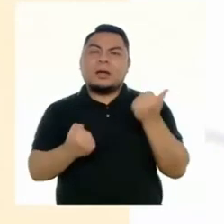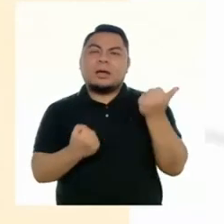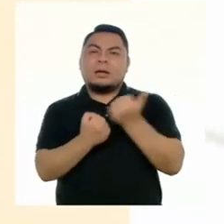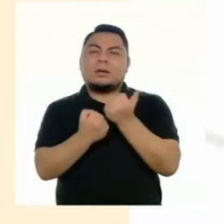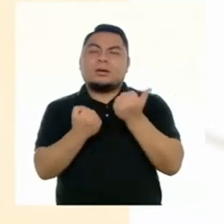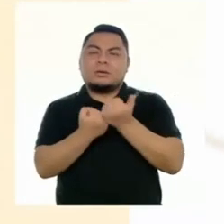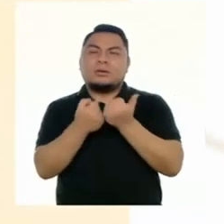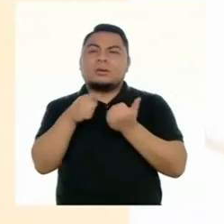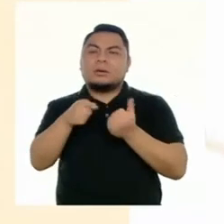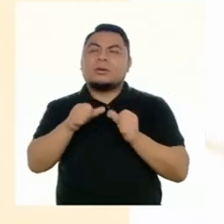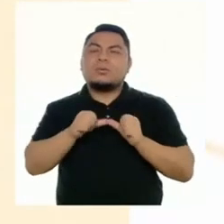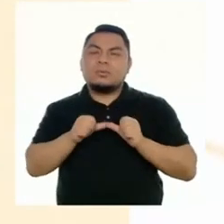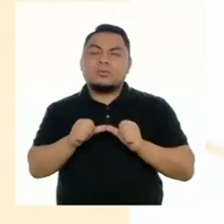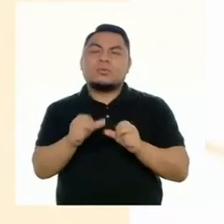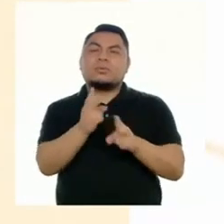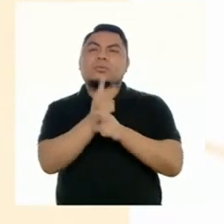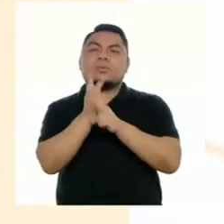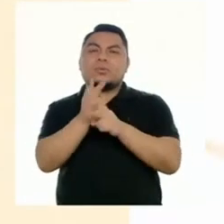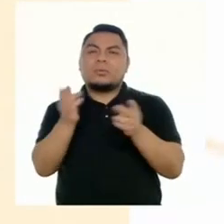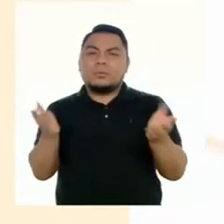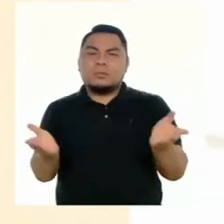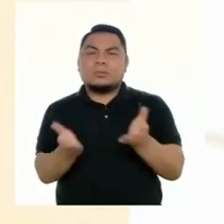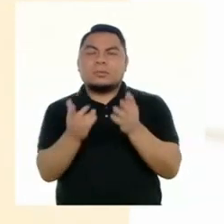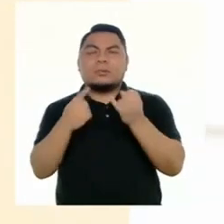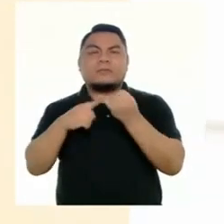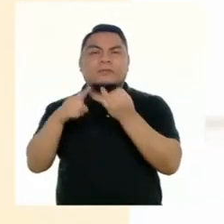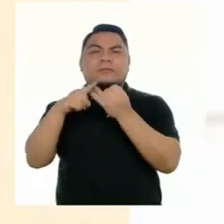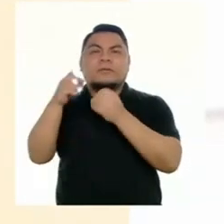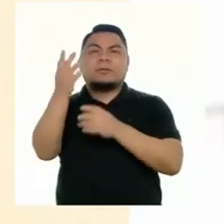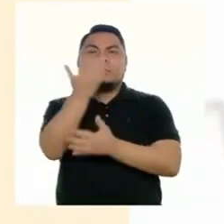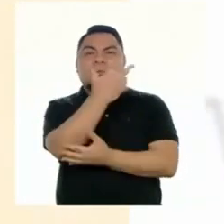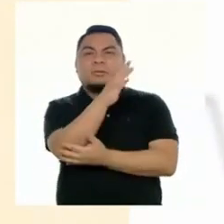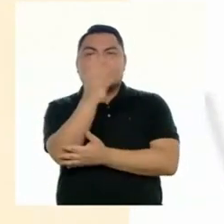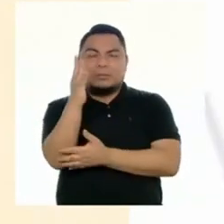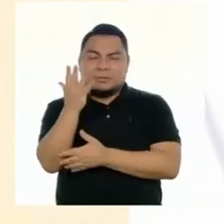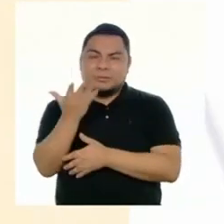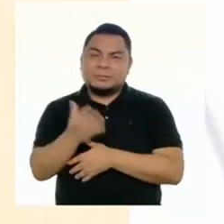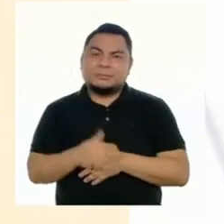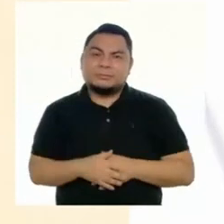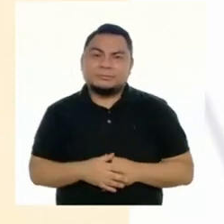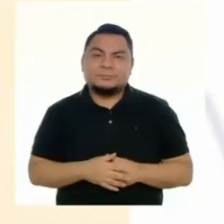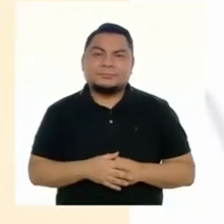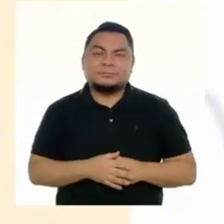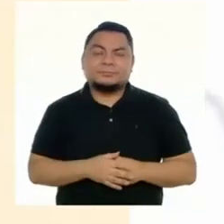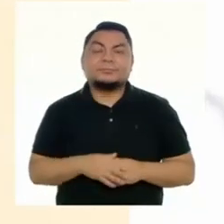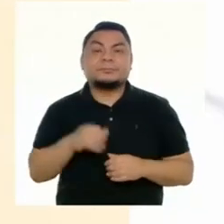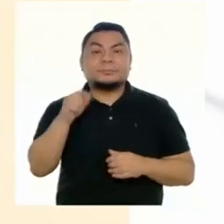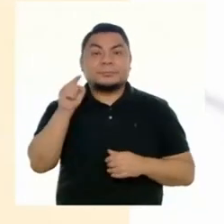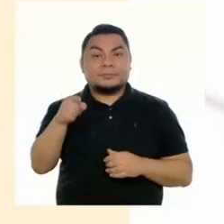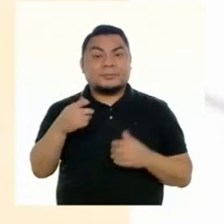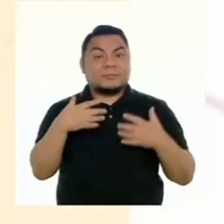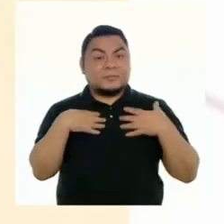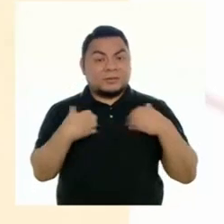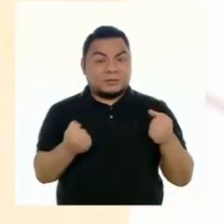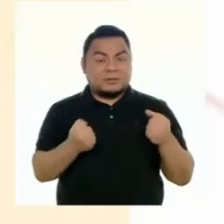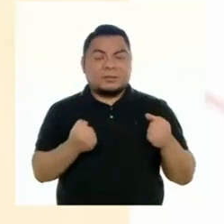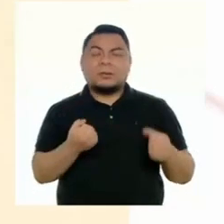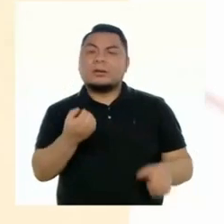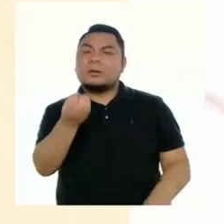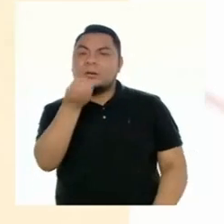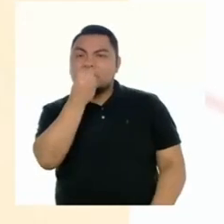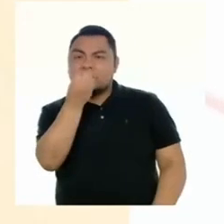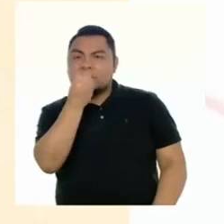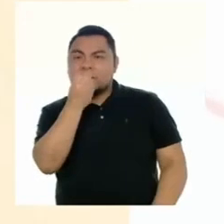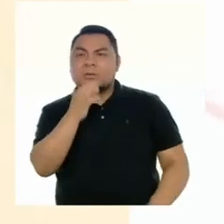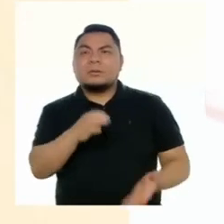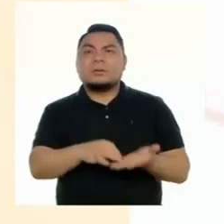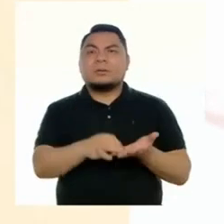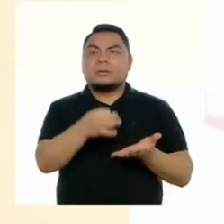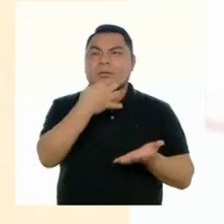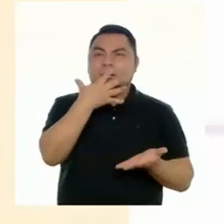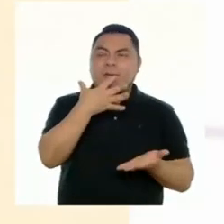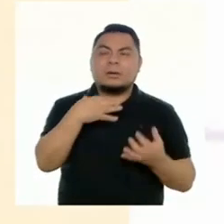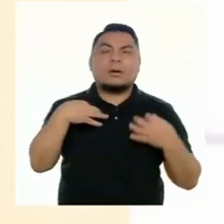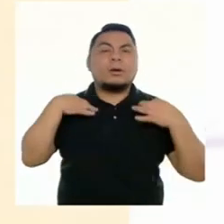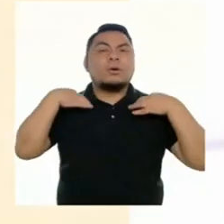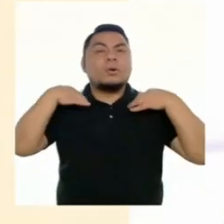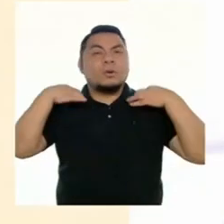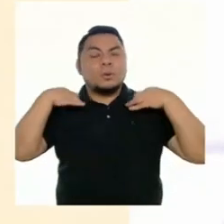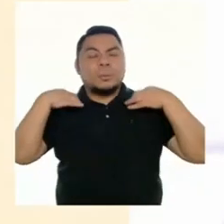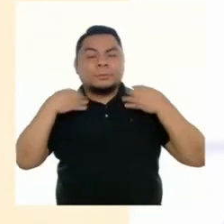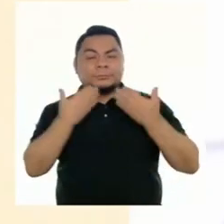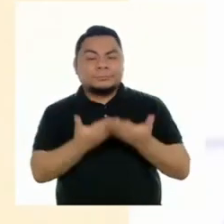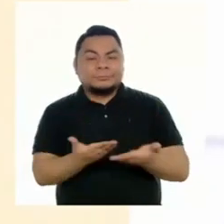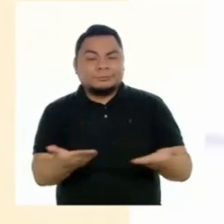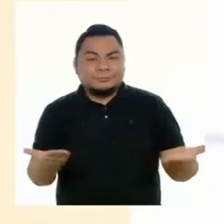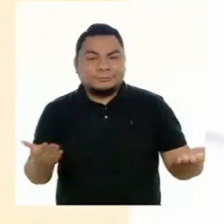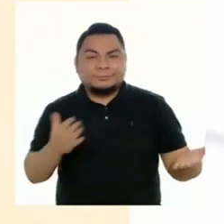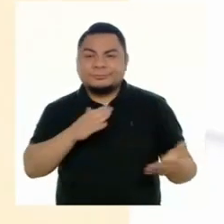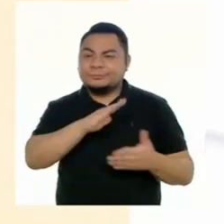sustentar la conservación y promoción de la biodiversidad, profesora Felicitas. La salud, alimentación, medicamentos, ropa,